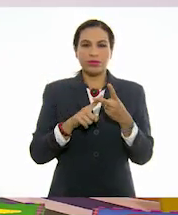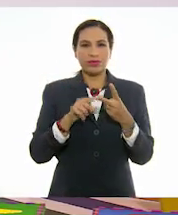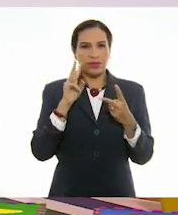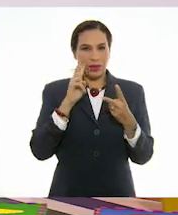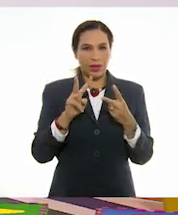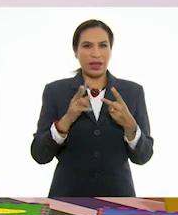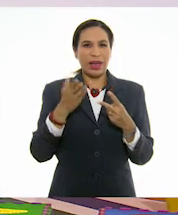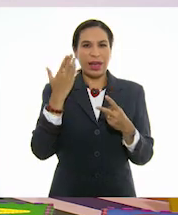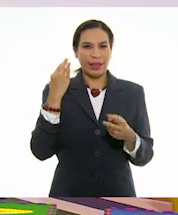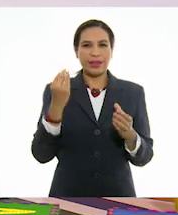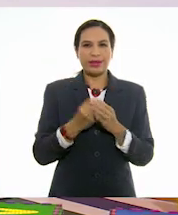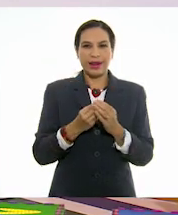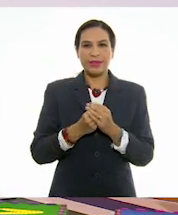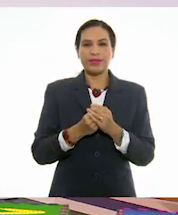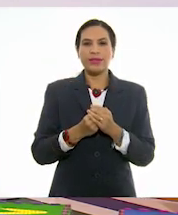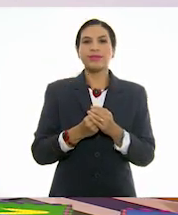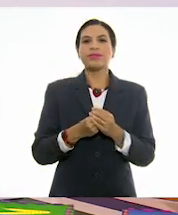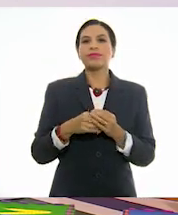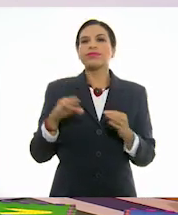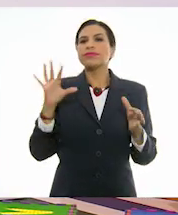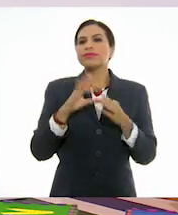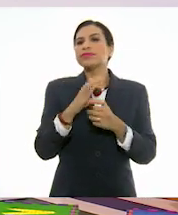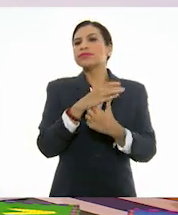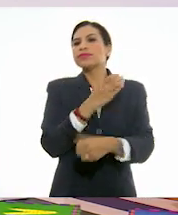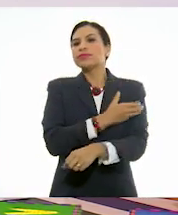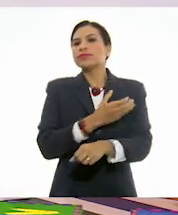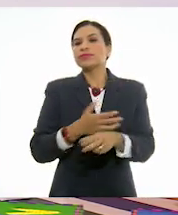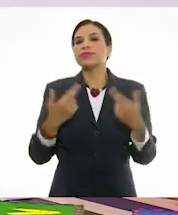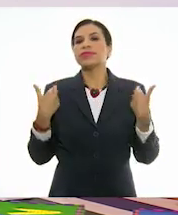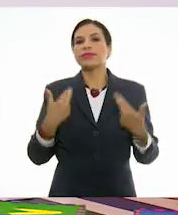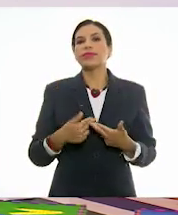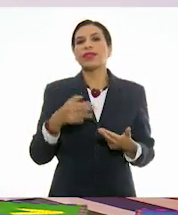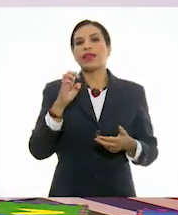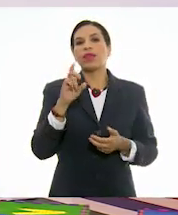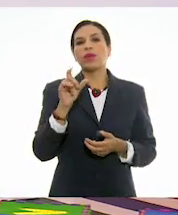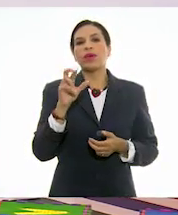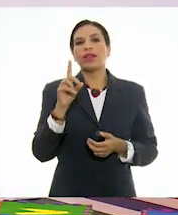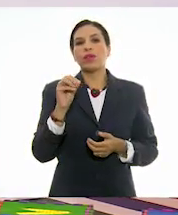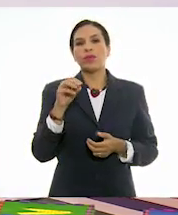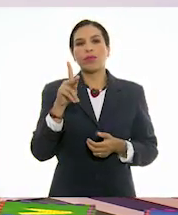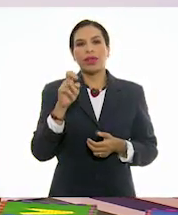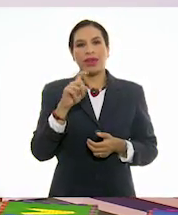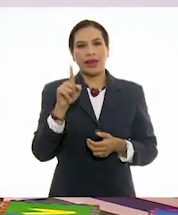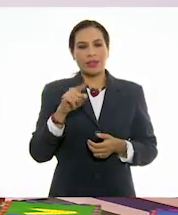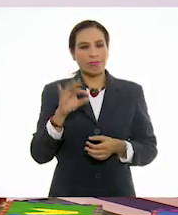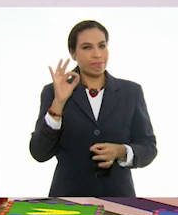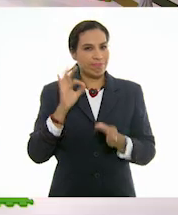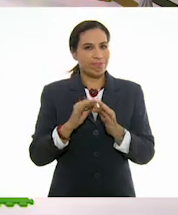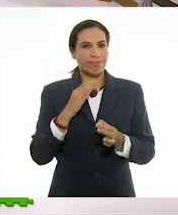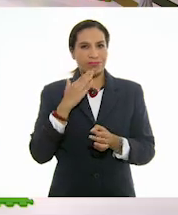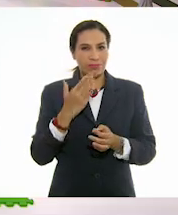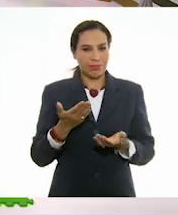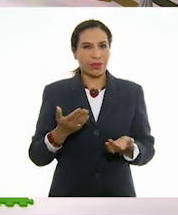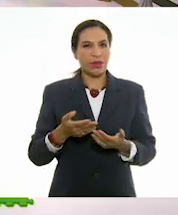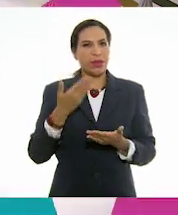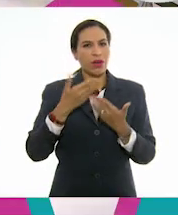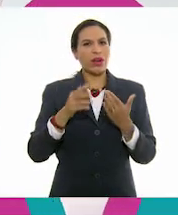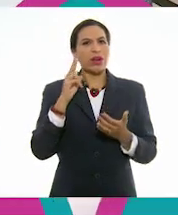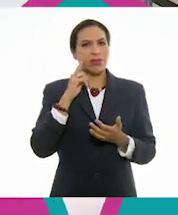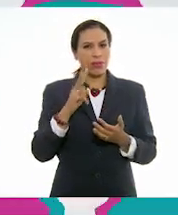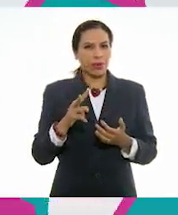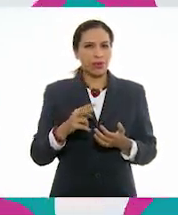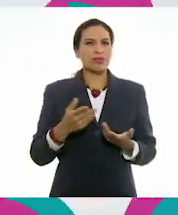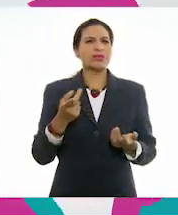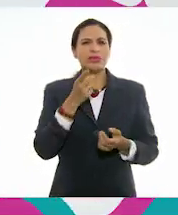vimos en una clase anterior donde nos acompañó el maestro Eduardo Pérez. ¡Ah, perfecto! Bueno, vamos a verlo,